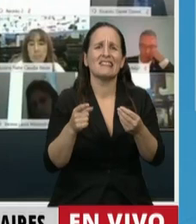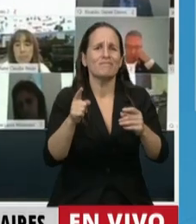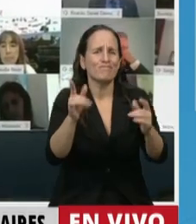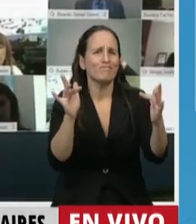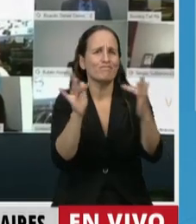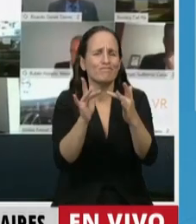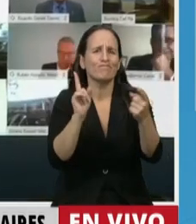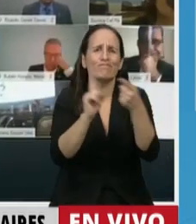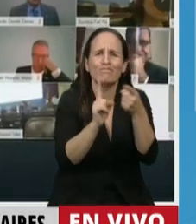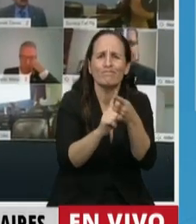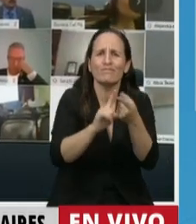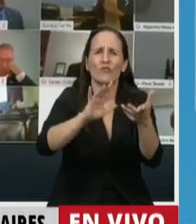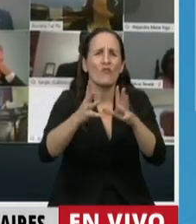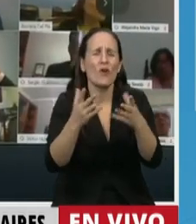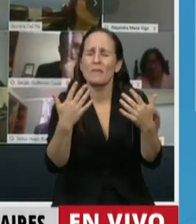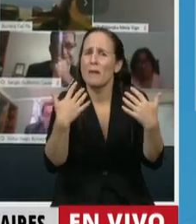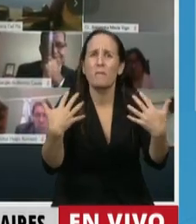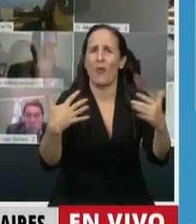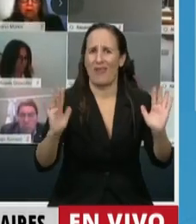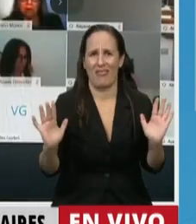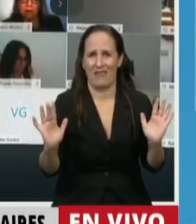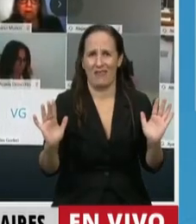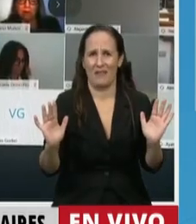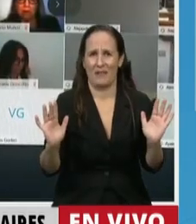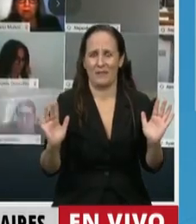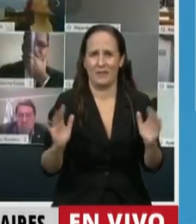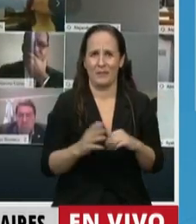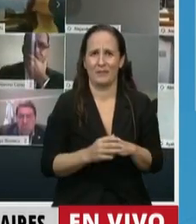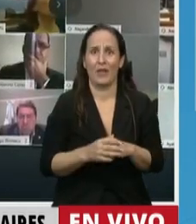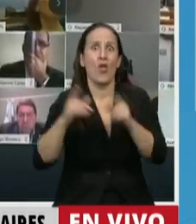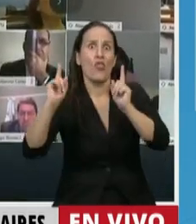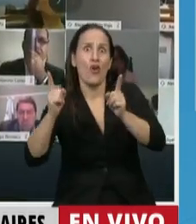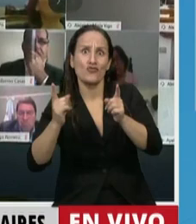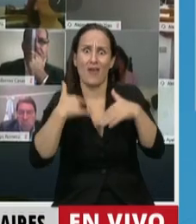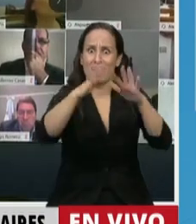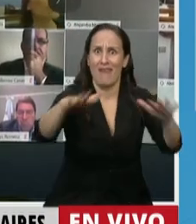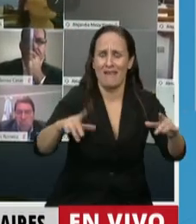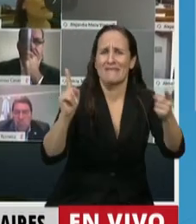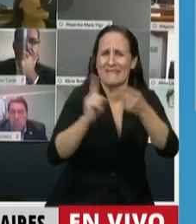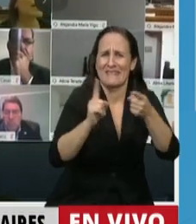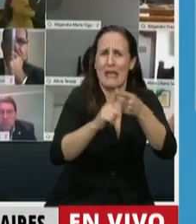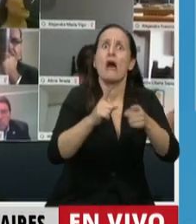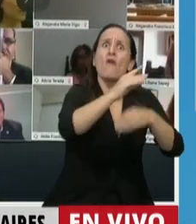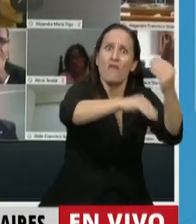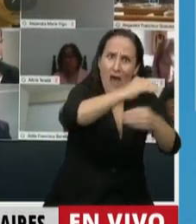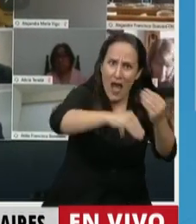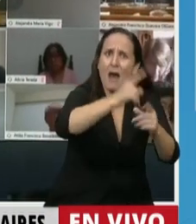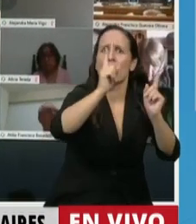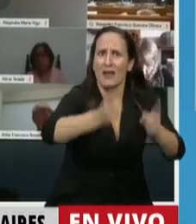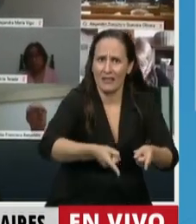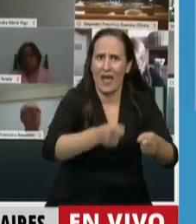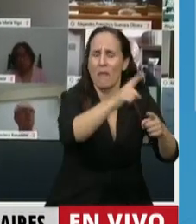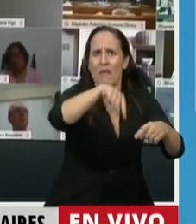como se puede con sus docentes y a las familias que están haciendo